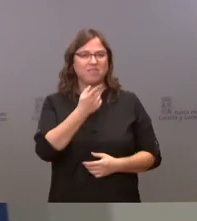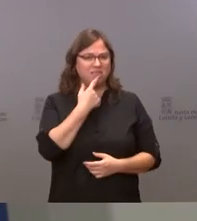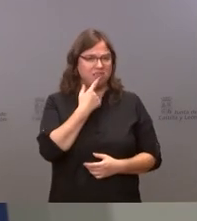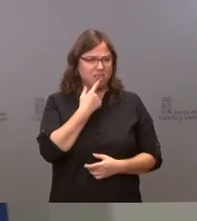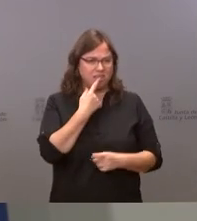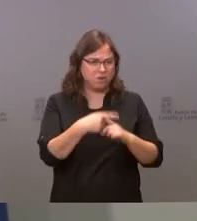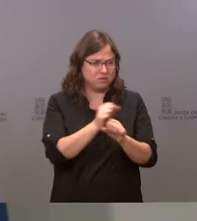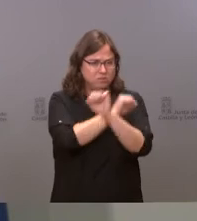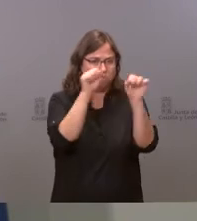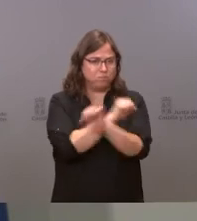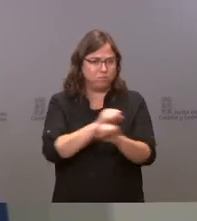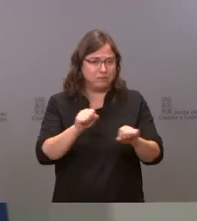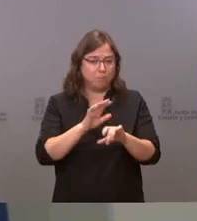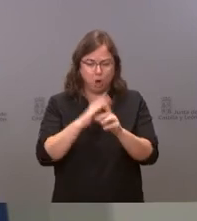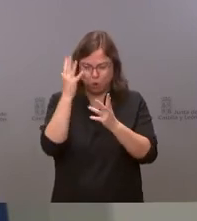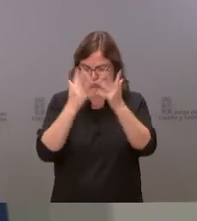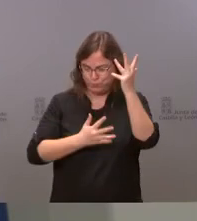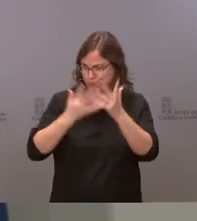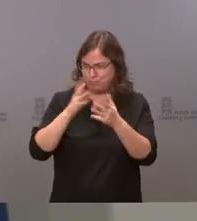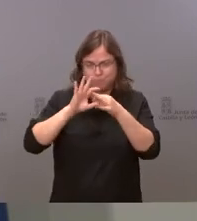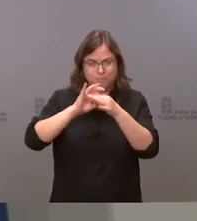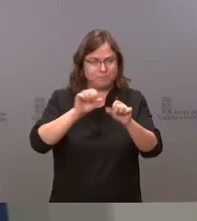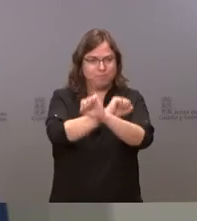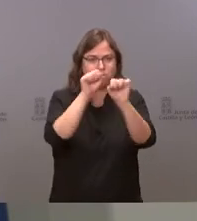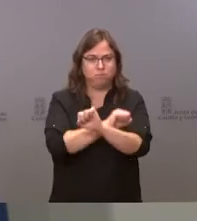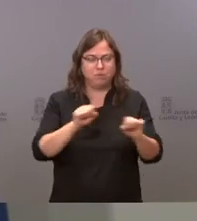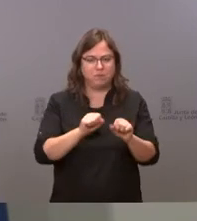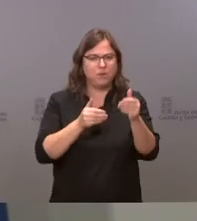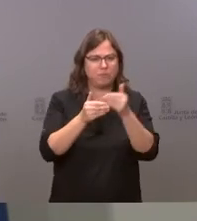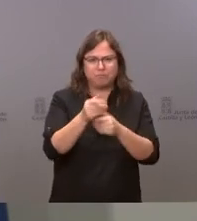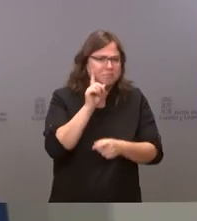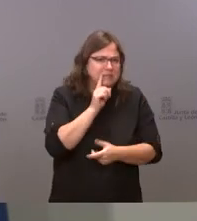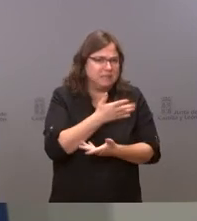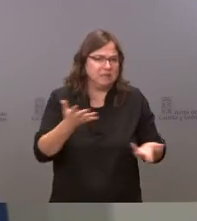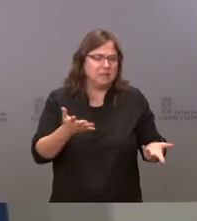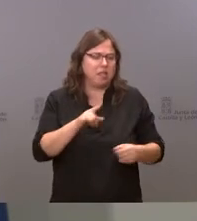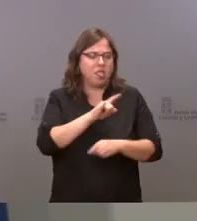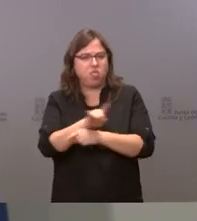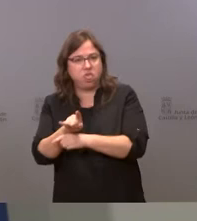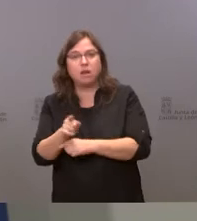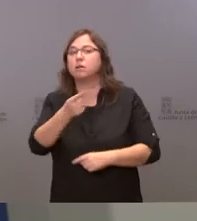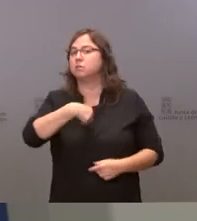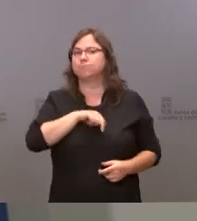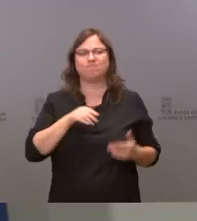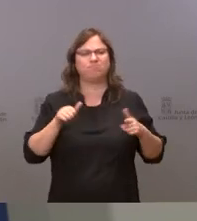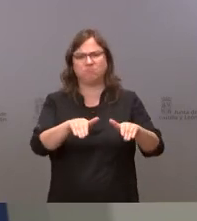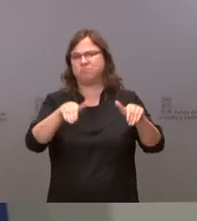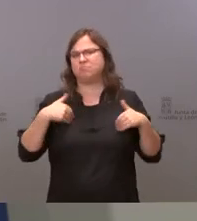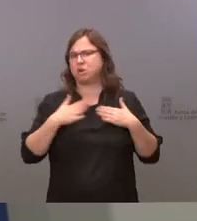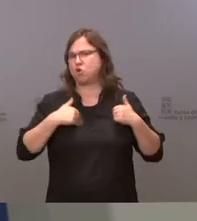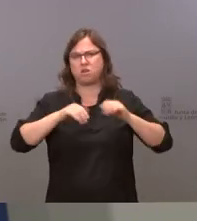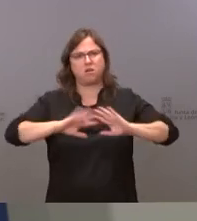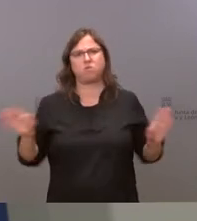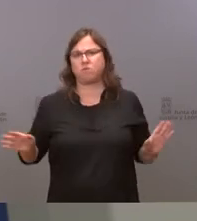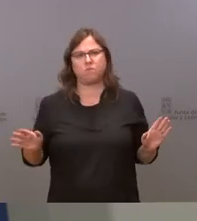posibles porque no son matemáticamente posibles porque no se ajustan a las previsiones y nosotros ahí es donde no podemos entrar y yo